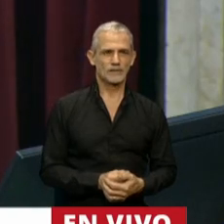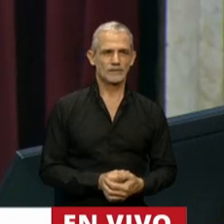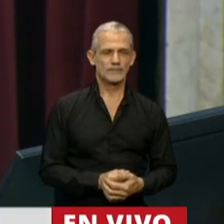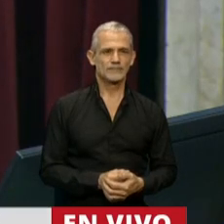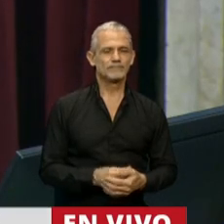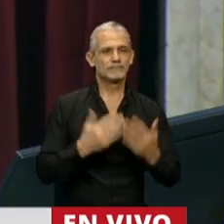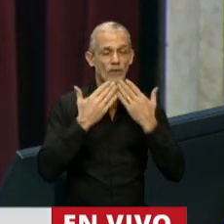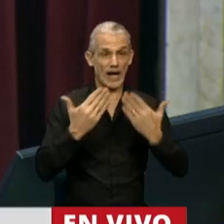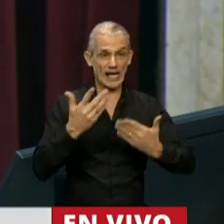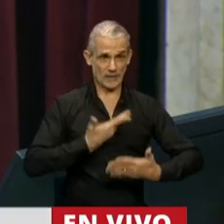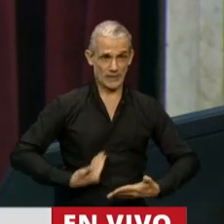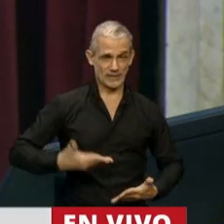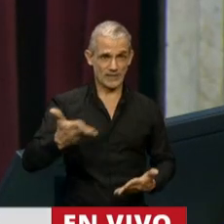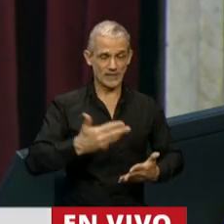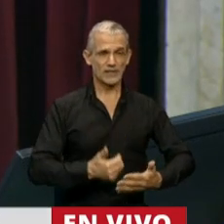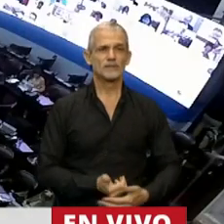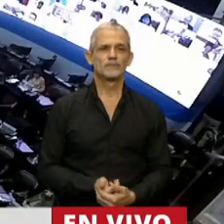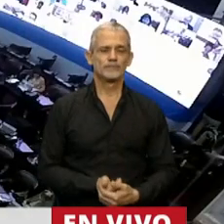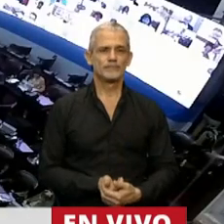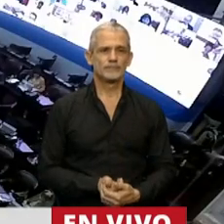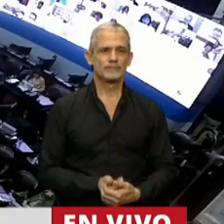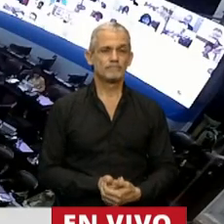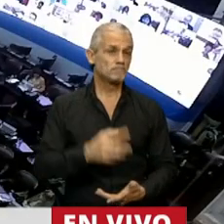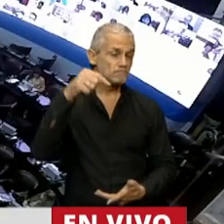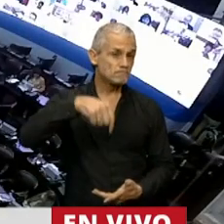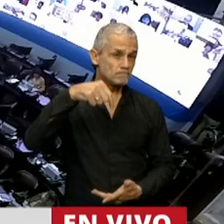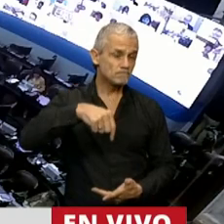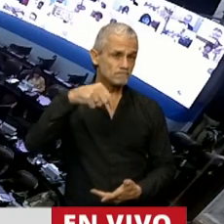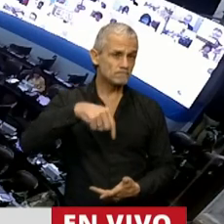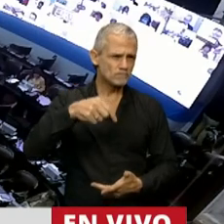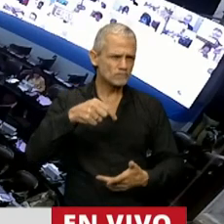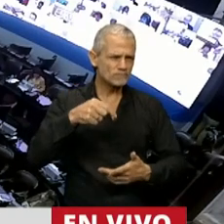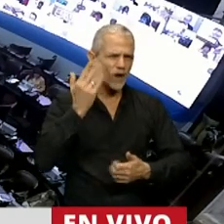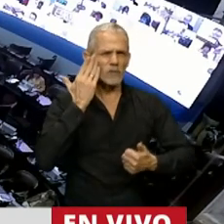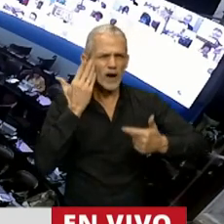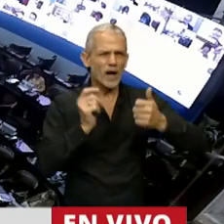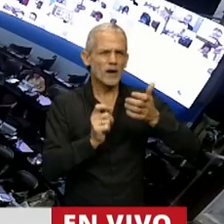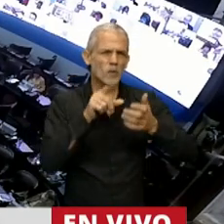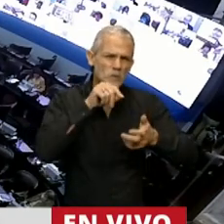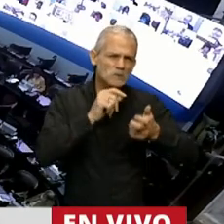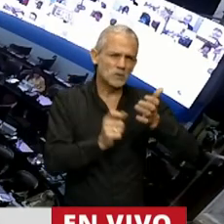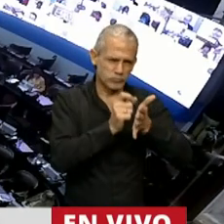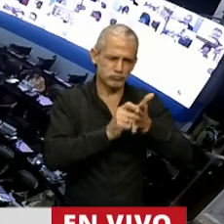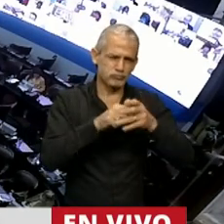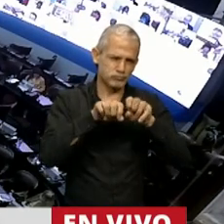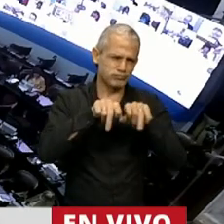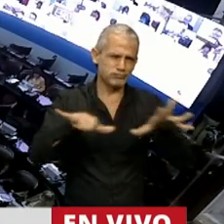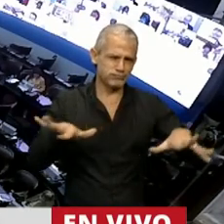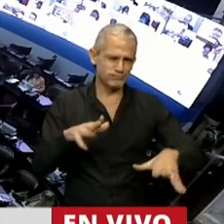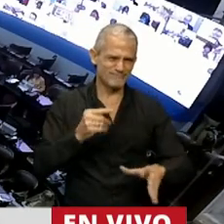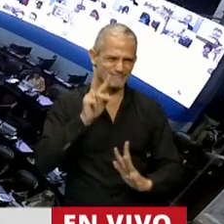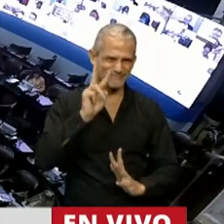Gracias, Presidente. Bueno, hoy en las redes sociales hemos visto como